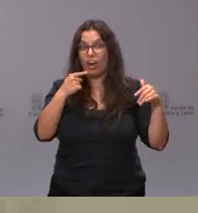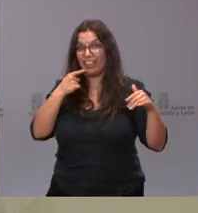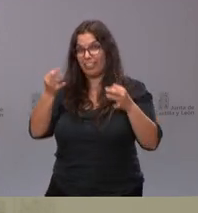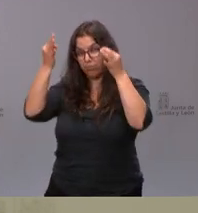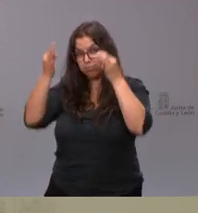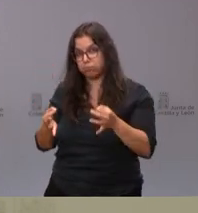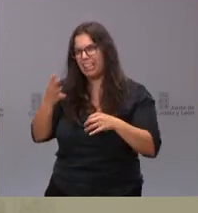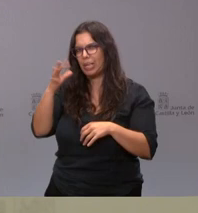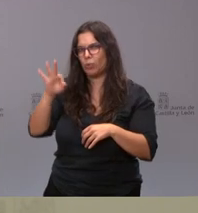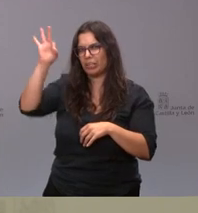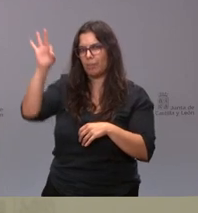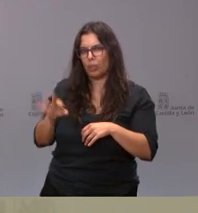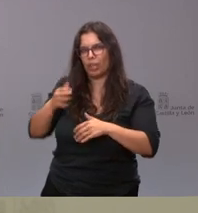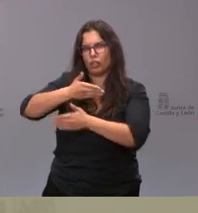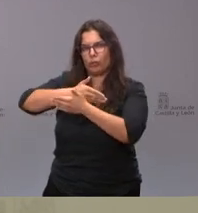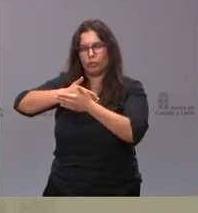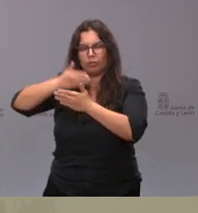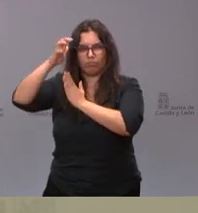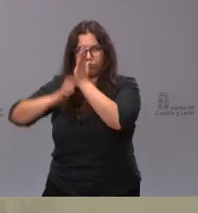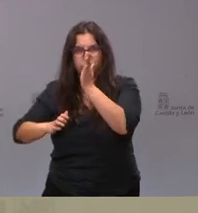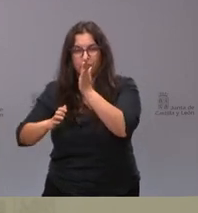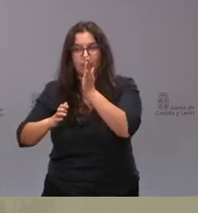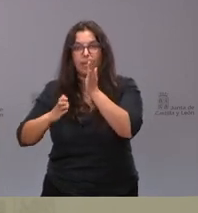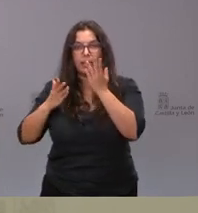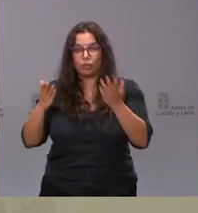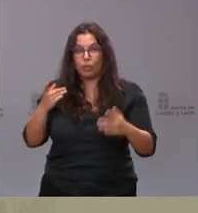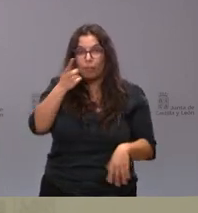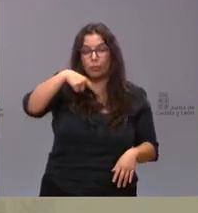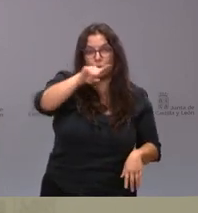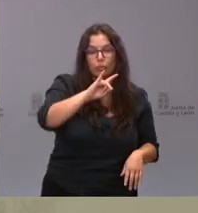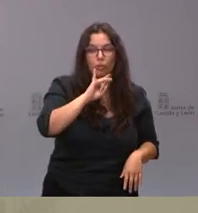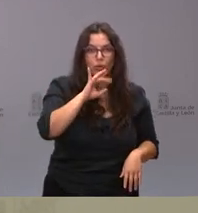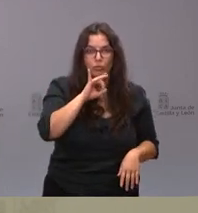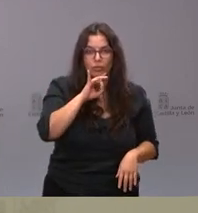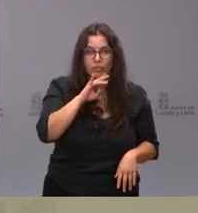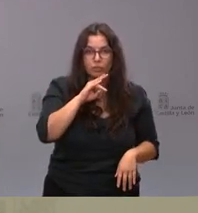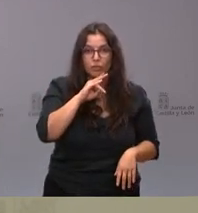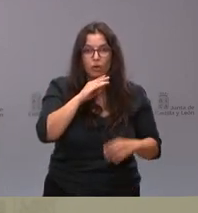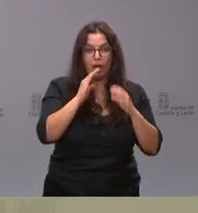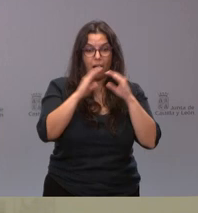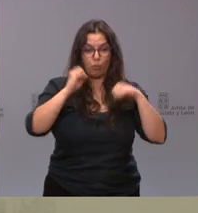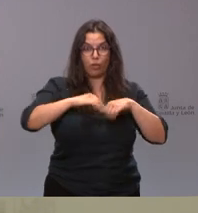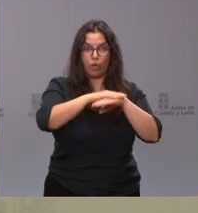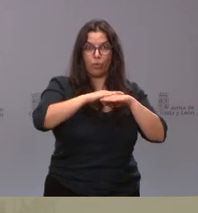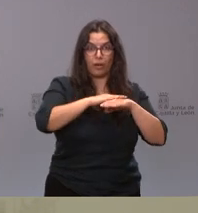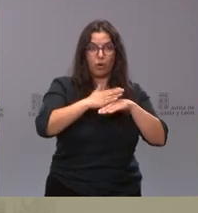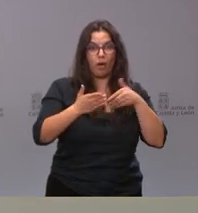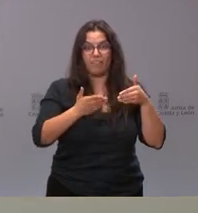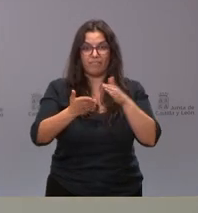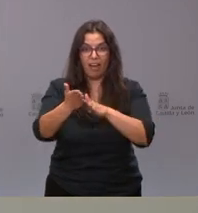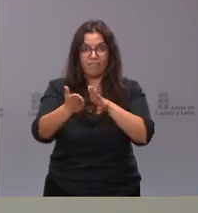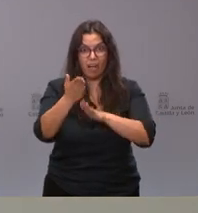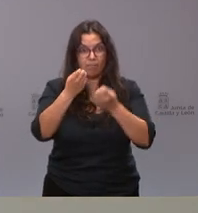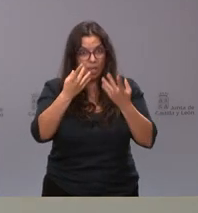ha sido el ambiente? ¿Están satisfechos por cómo va, en primera instancia, este acuerdo de gobierno? Pues